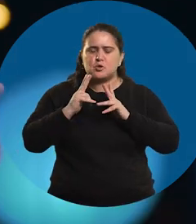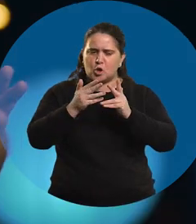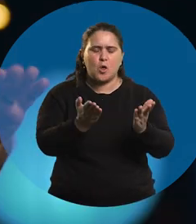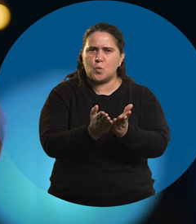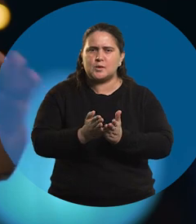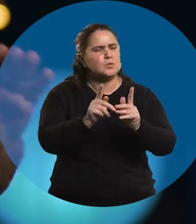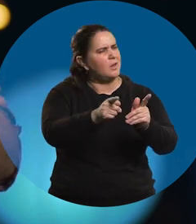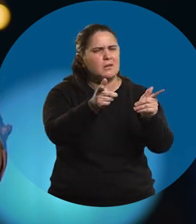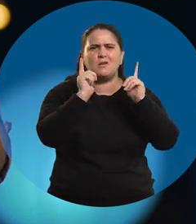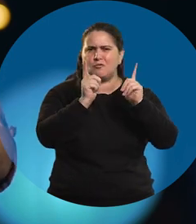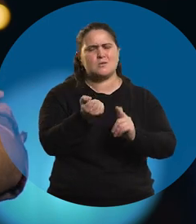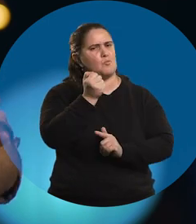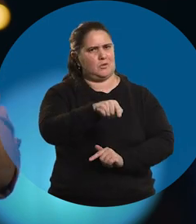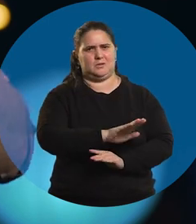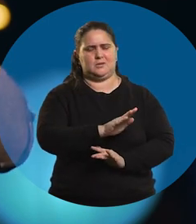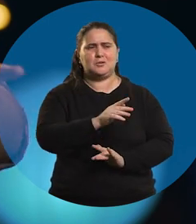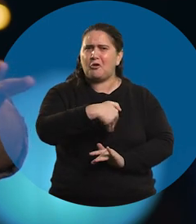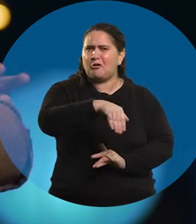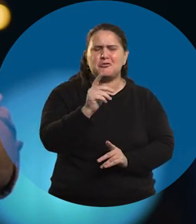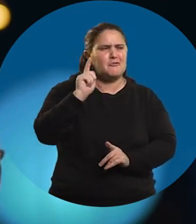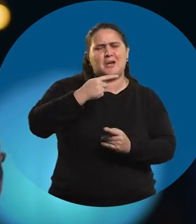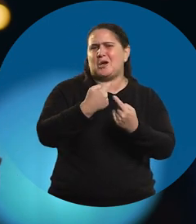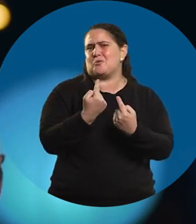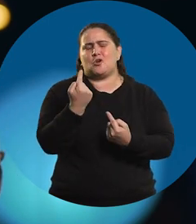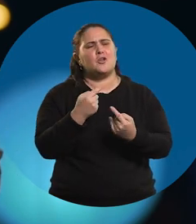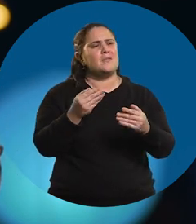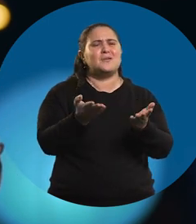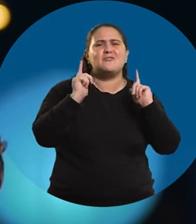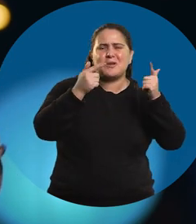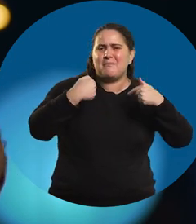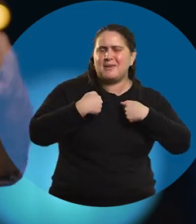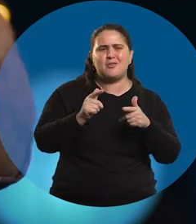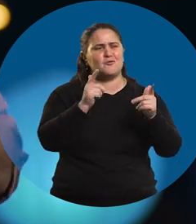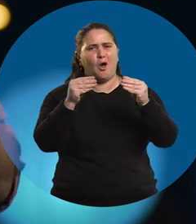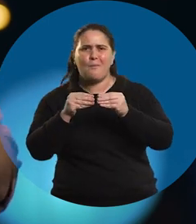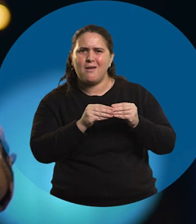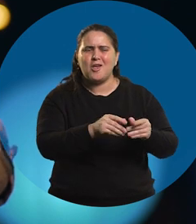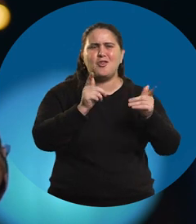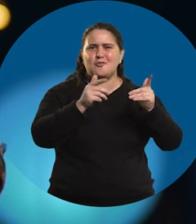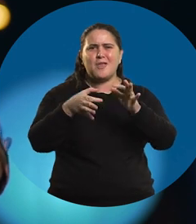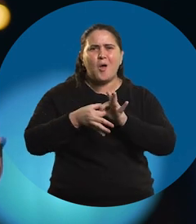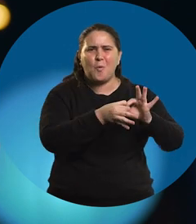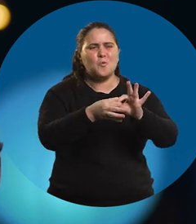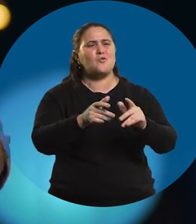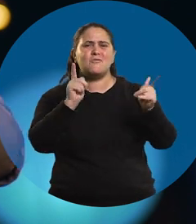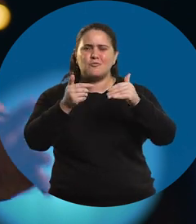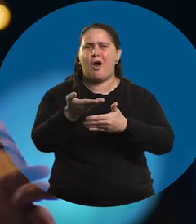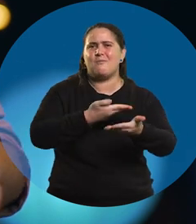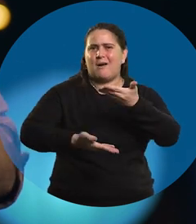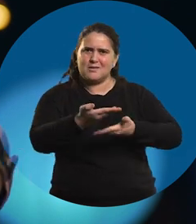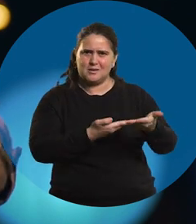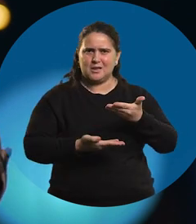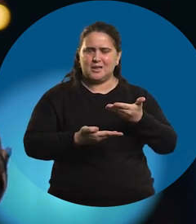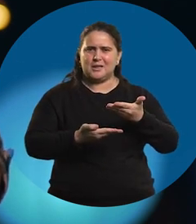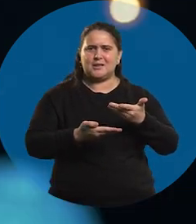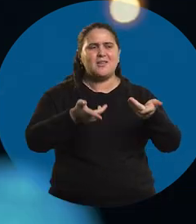Yo siempre le digo, chiquilino, ustedes acá tienen que disfrutar. Todo lo demás se va a dar. Disfrutar con el compañero, disfrutarme a mí, disfrutar de estar juntos, de compartir,